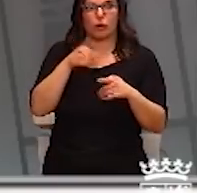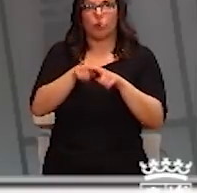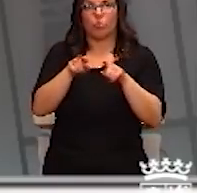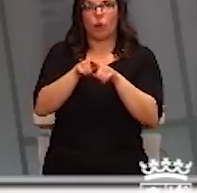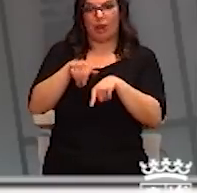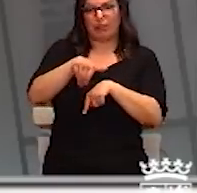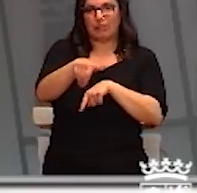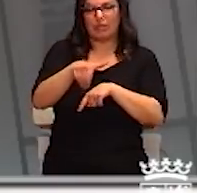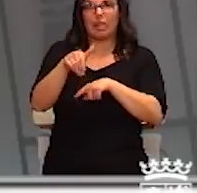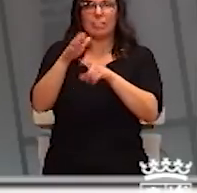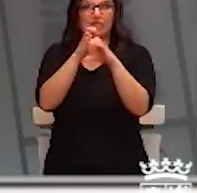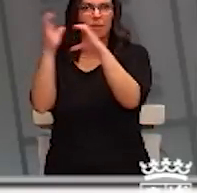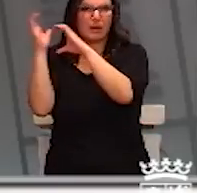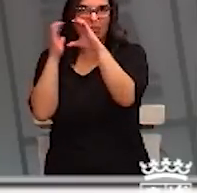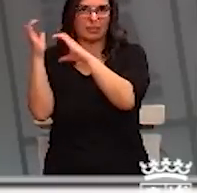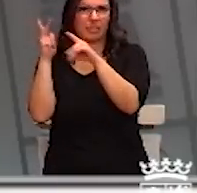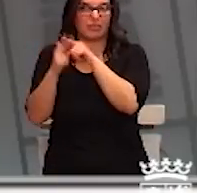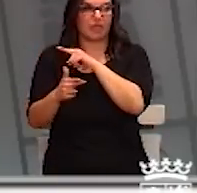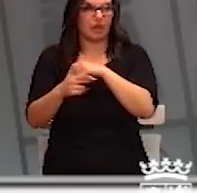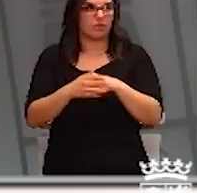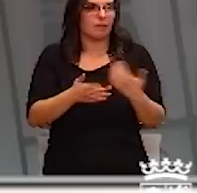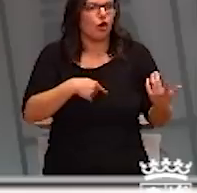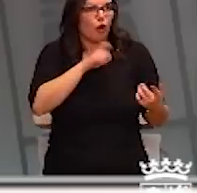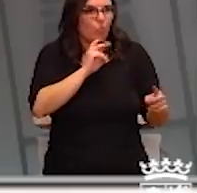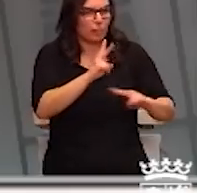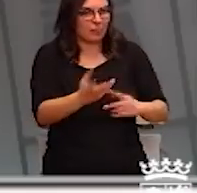Es es una suspensión ¿Cómo quiere que se lo diga?